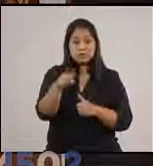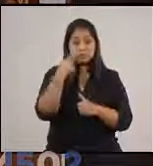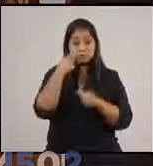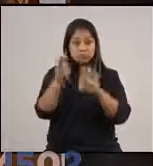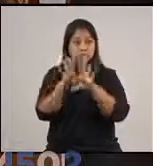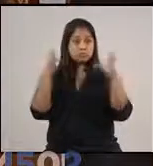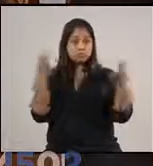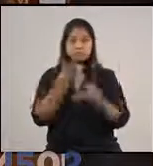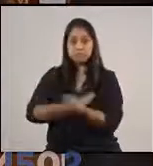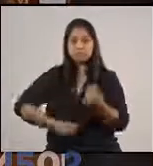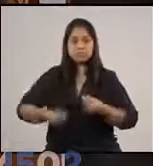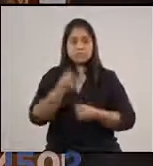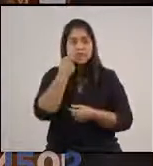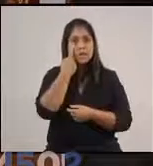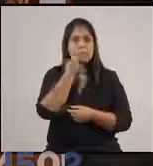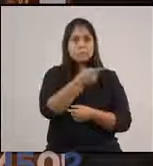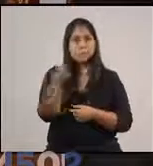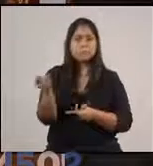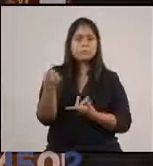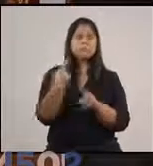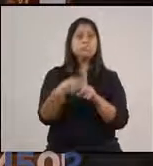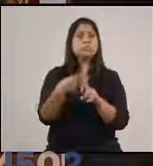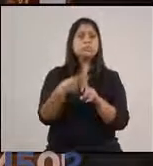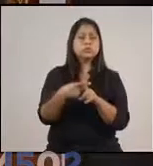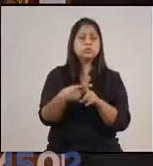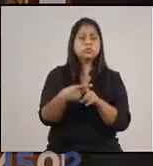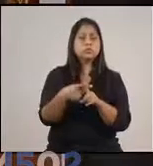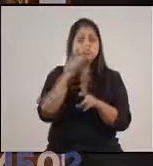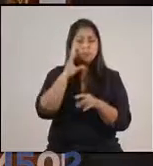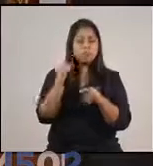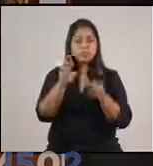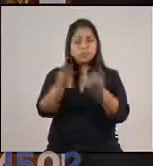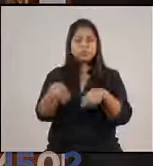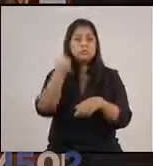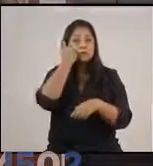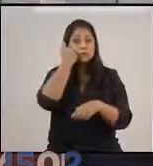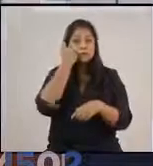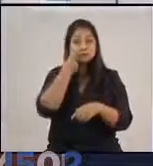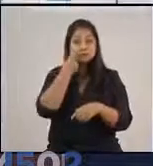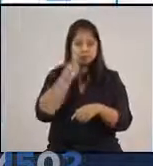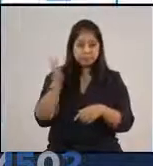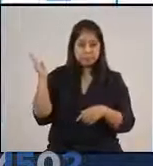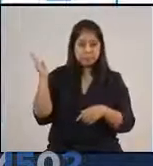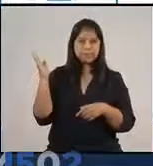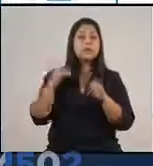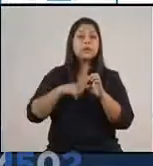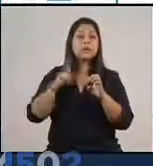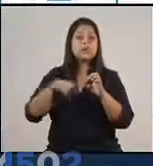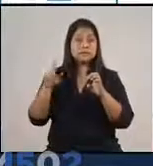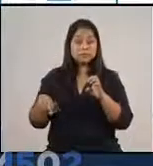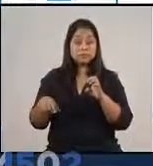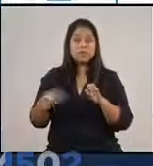resultados muy positivos en el número de contagiados, como puede apreciarse en la gráfica que van a ver ustedes a continuación.